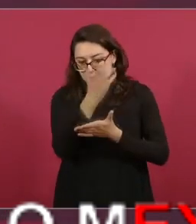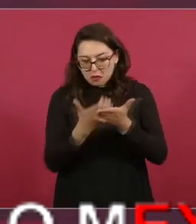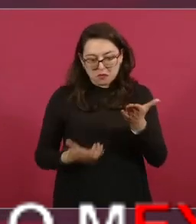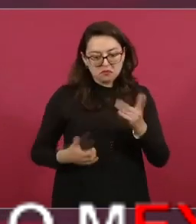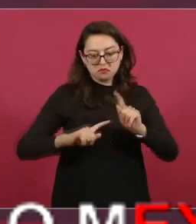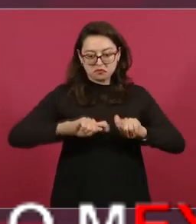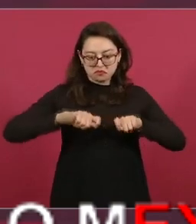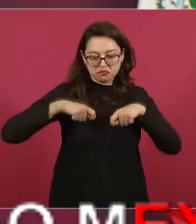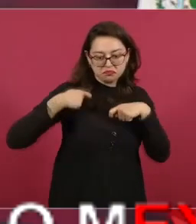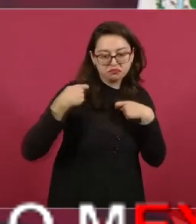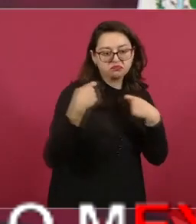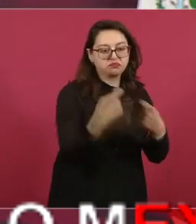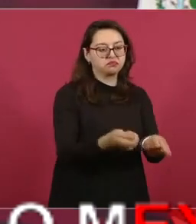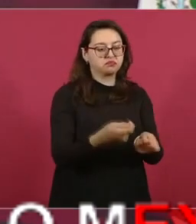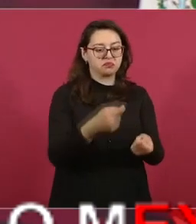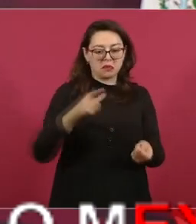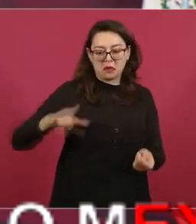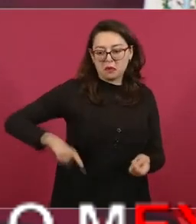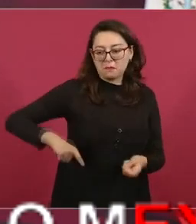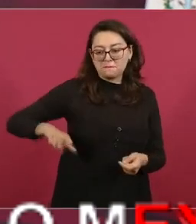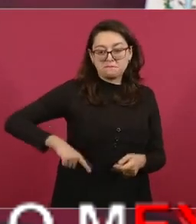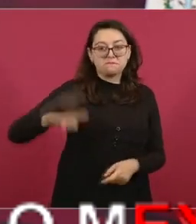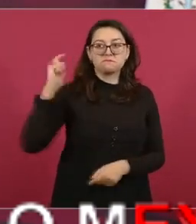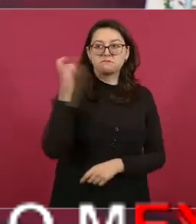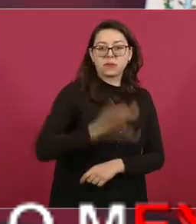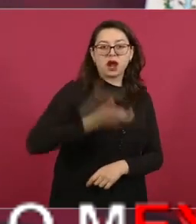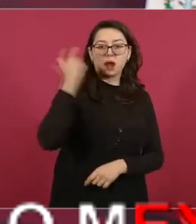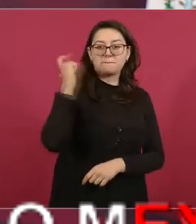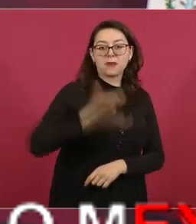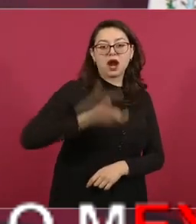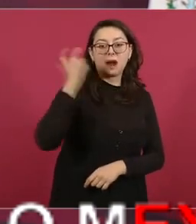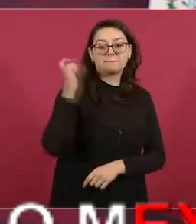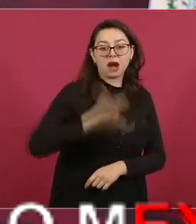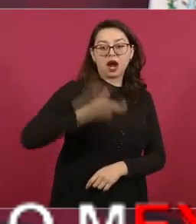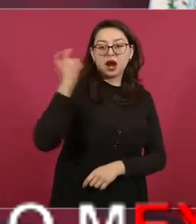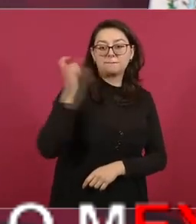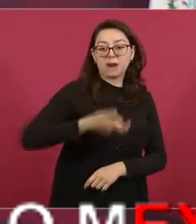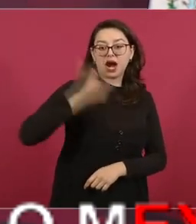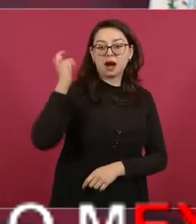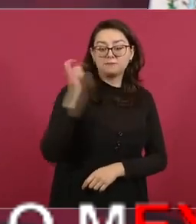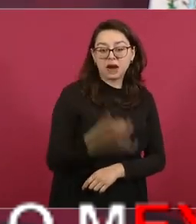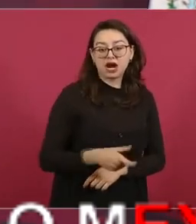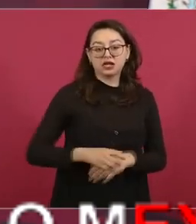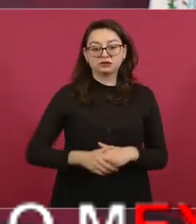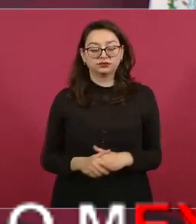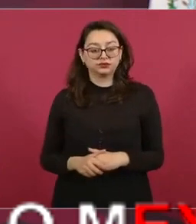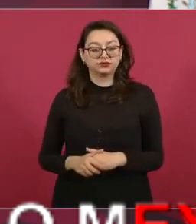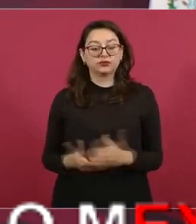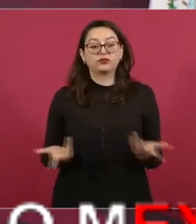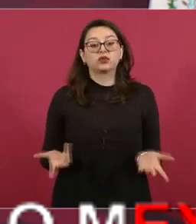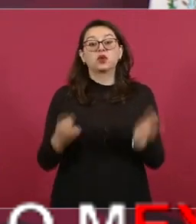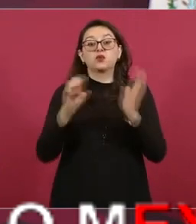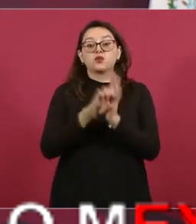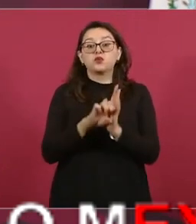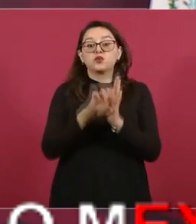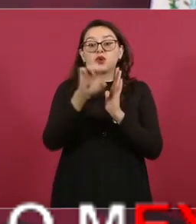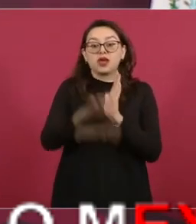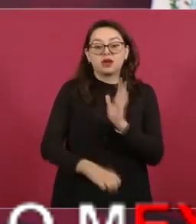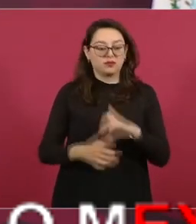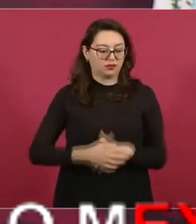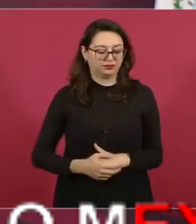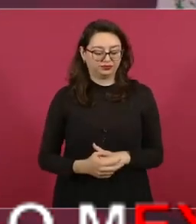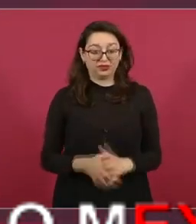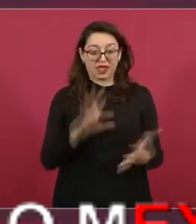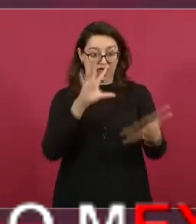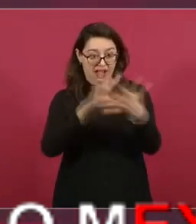donde se paga cinco mil pesos diarios por recluso